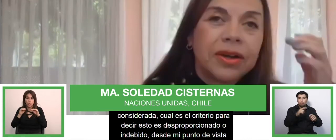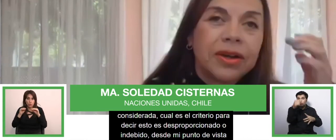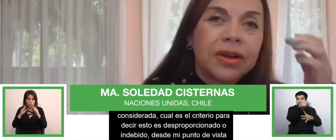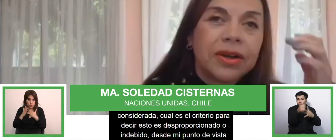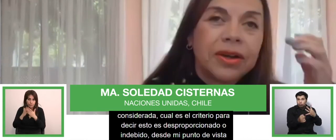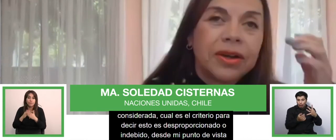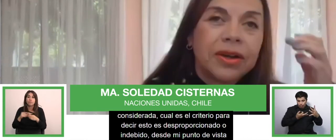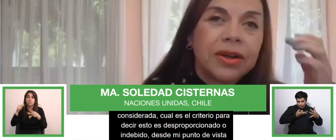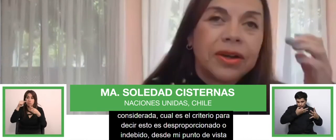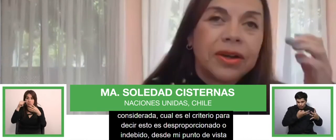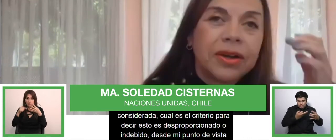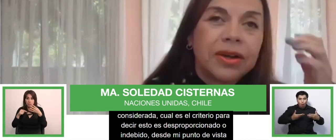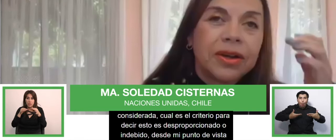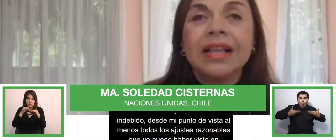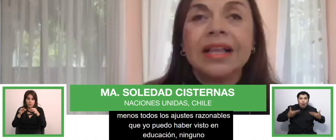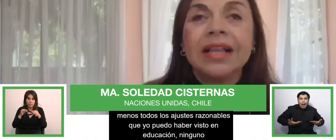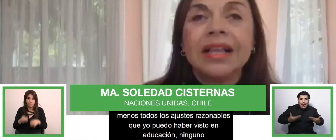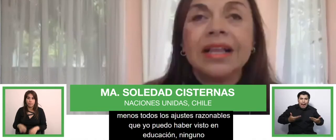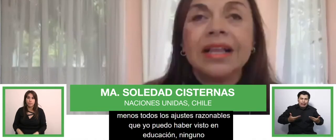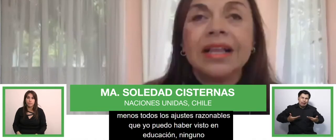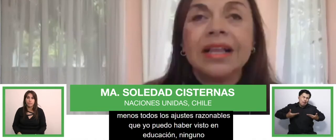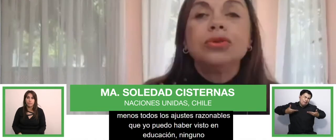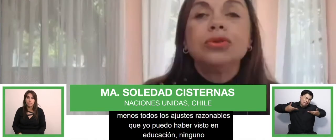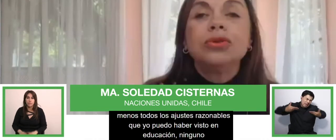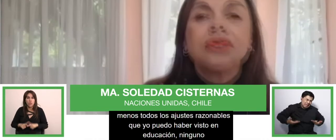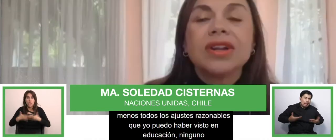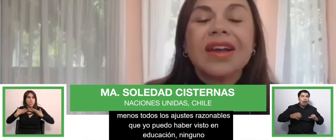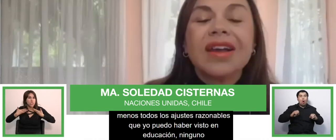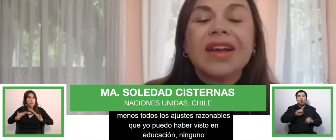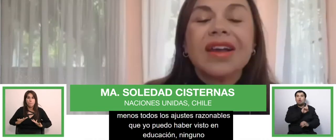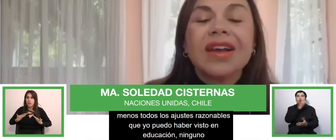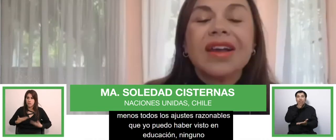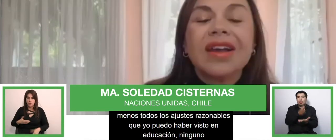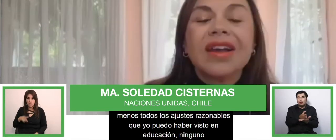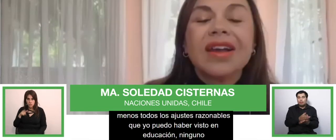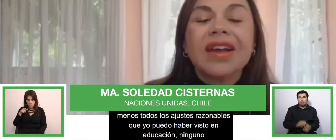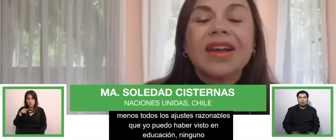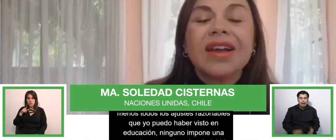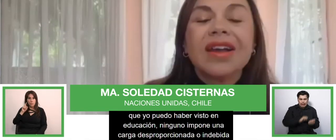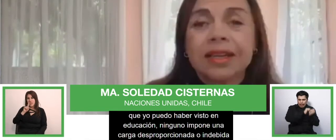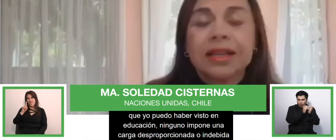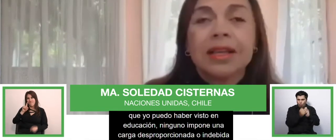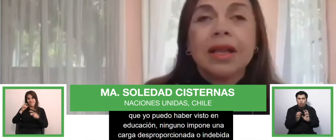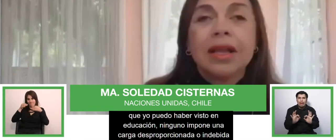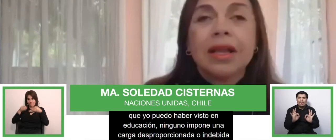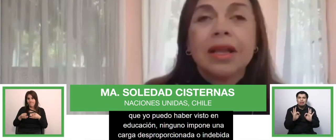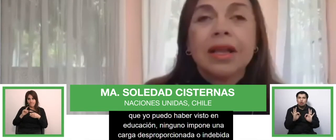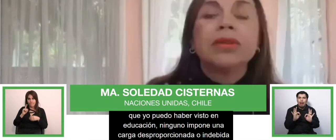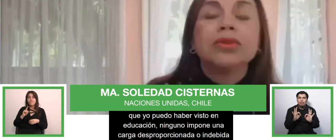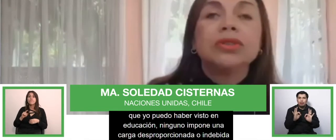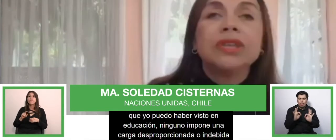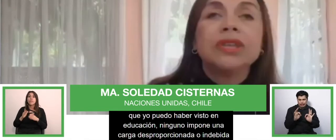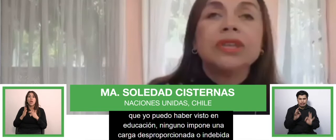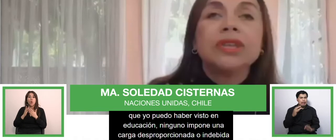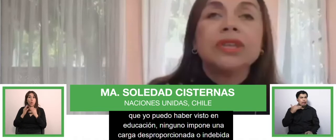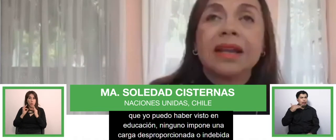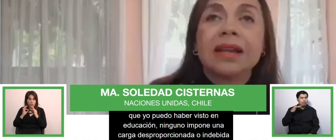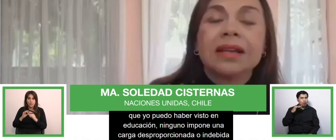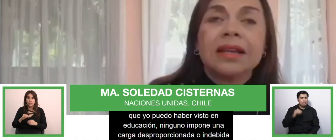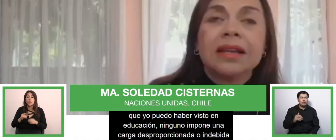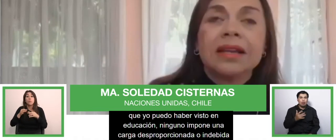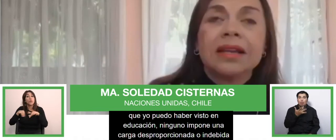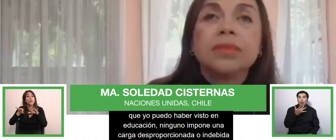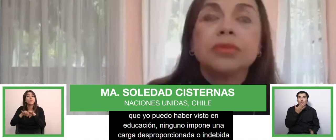carga desproporcionada o indebida. Y el ajuste razonable es tan importante porque cuando ustedes